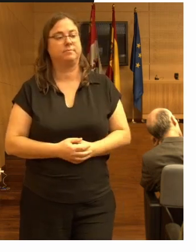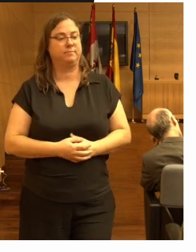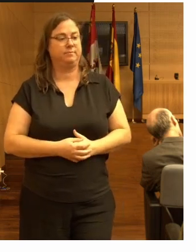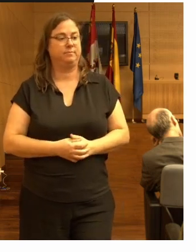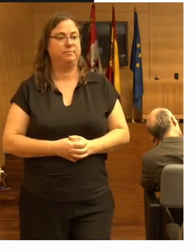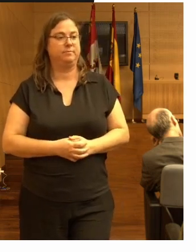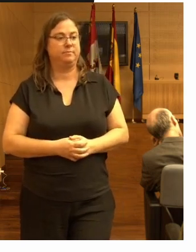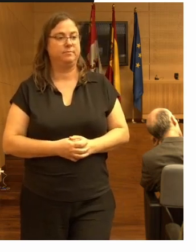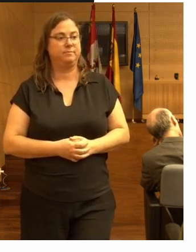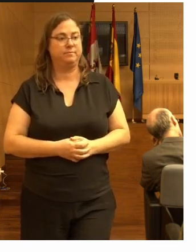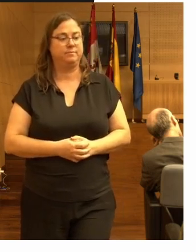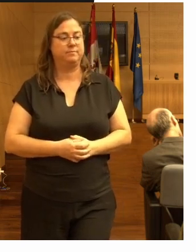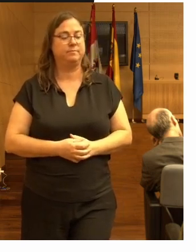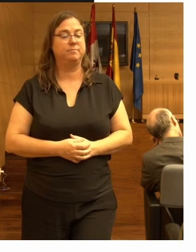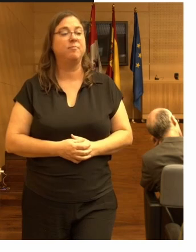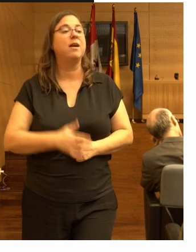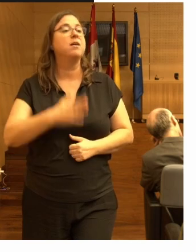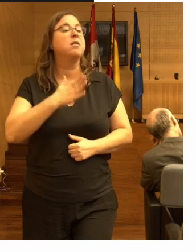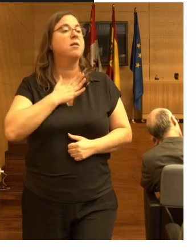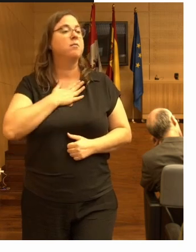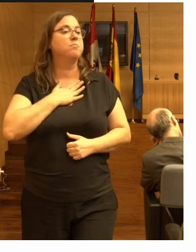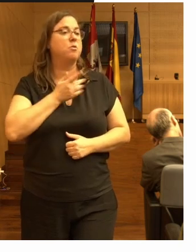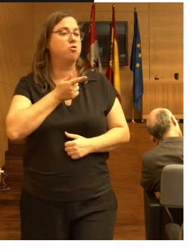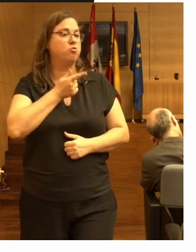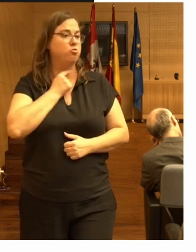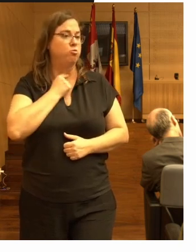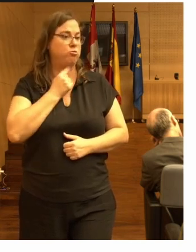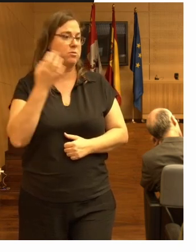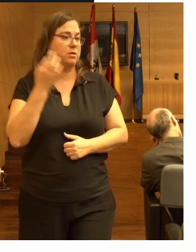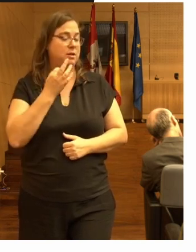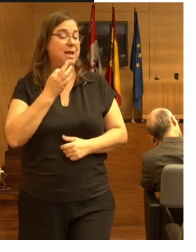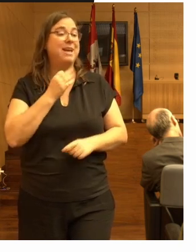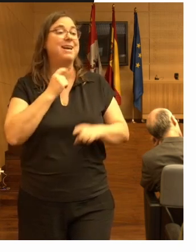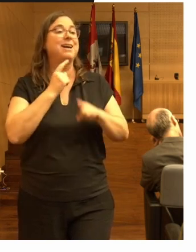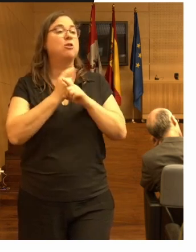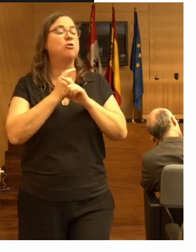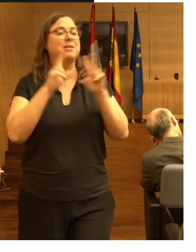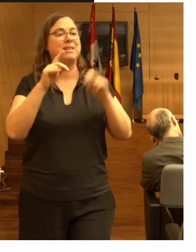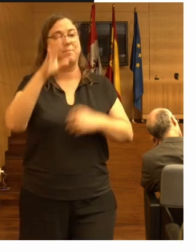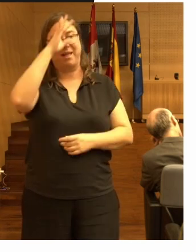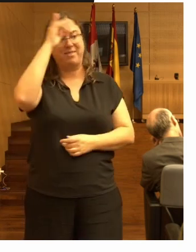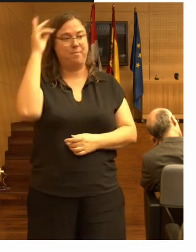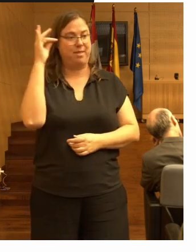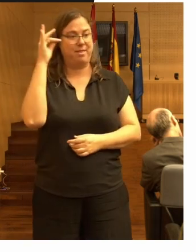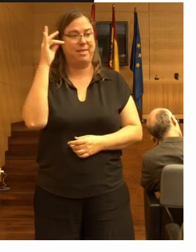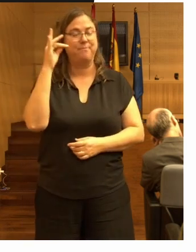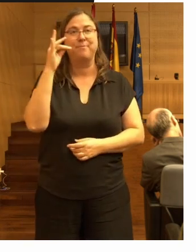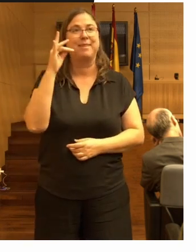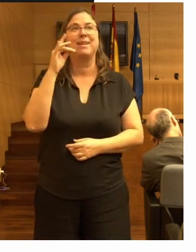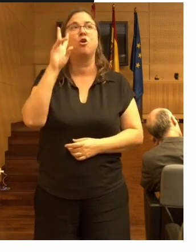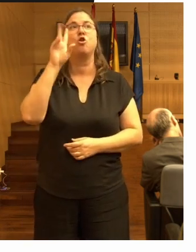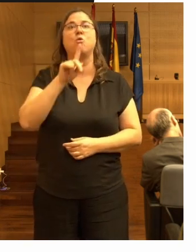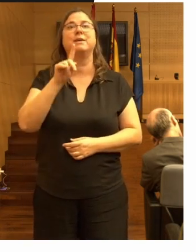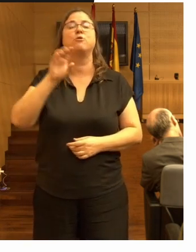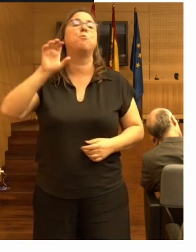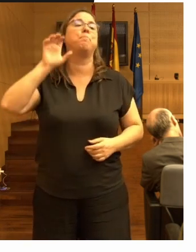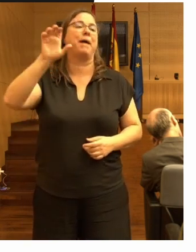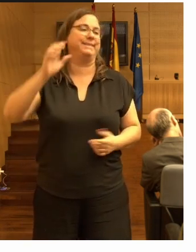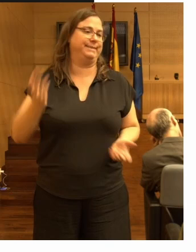bueno a mí me gustaría decir que en cuanto a la demencia esto no es no es un país no podemos pensar que